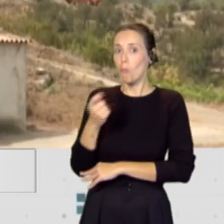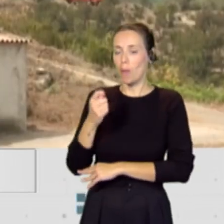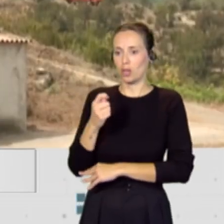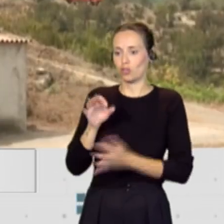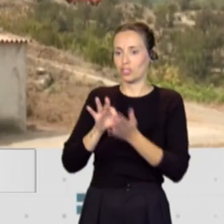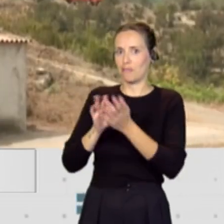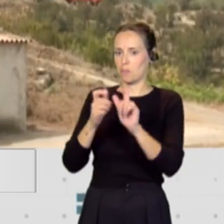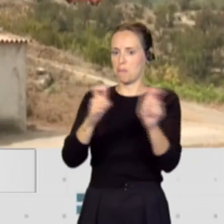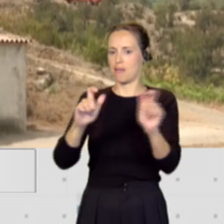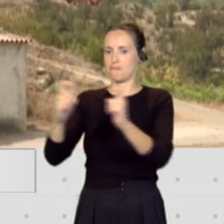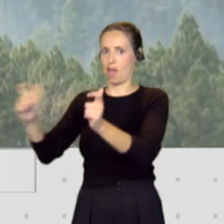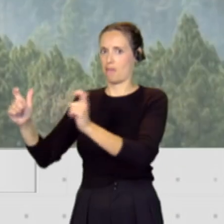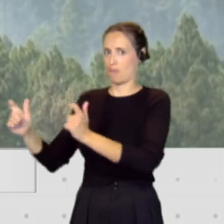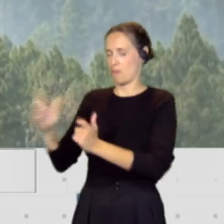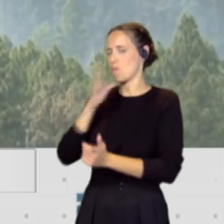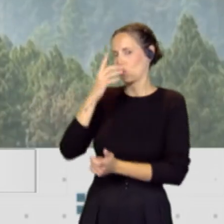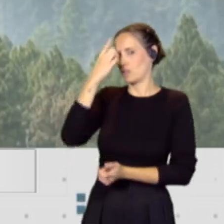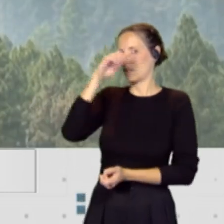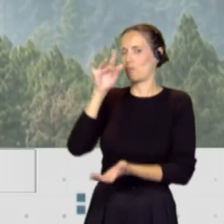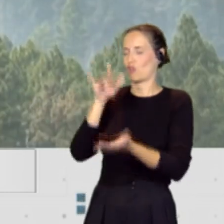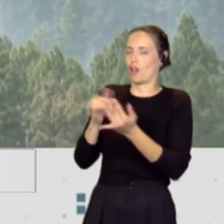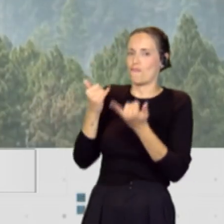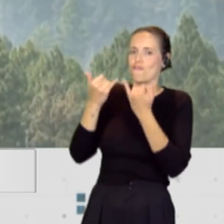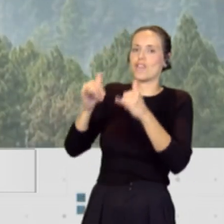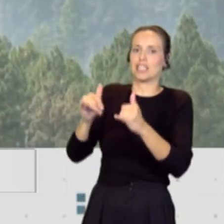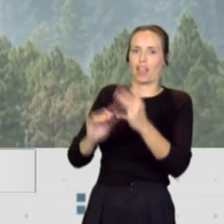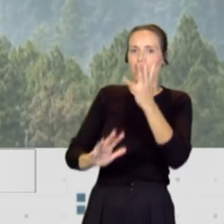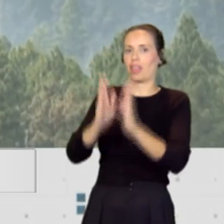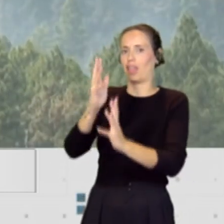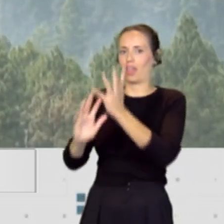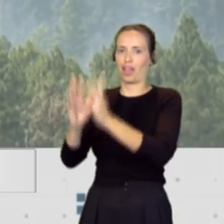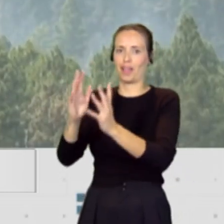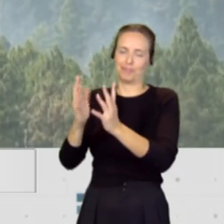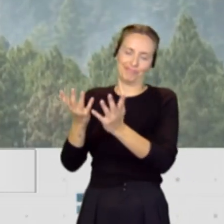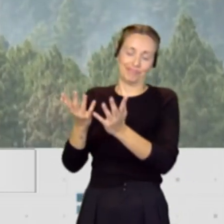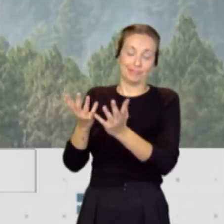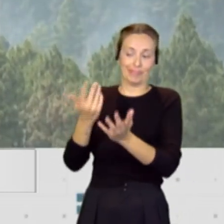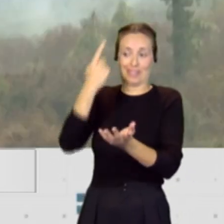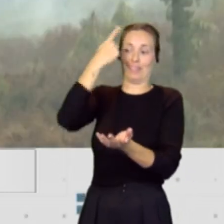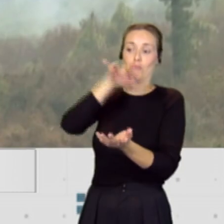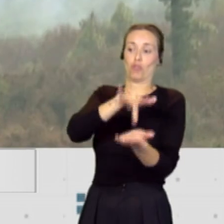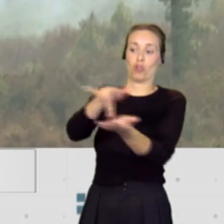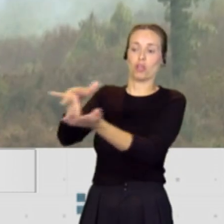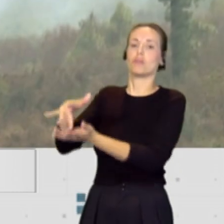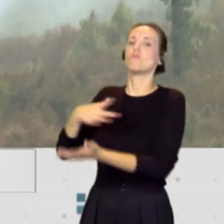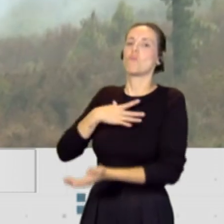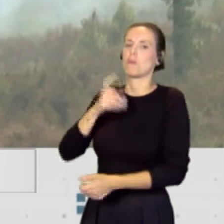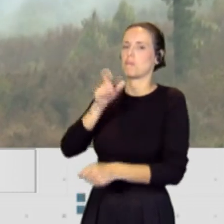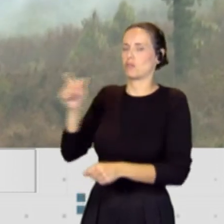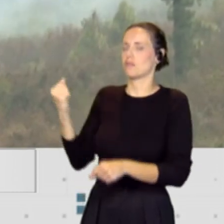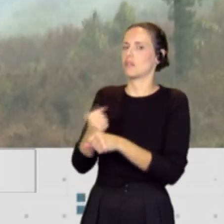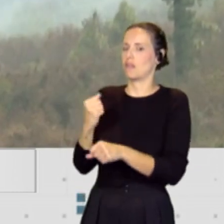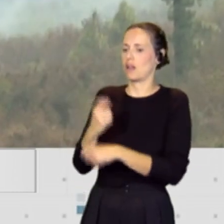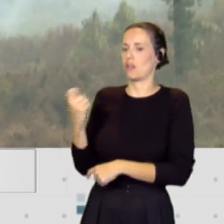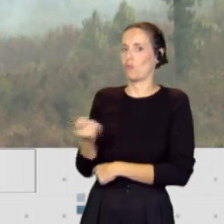donde se ocurren estas, bueno, estas fiestas, estas hogueras, pues poder tener un despliegue importante de